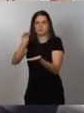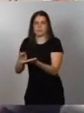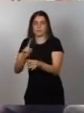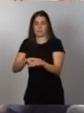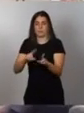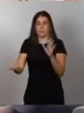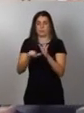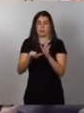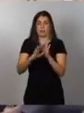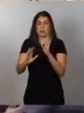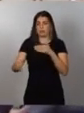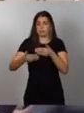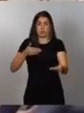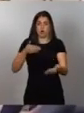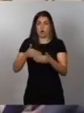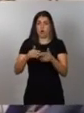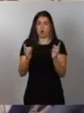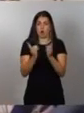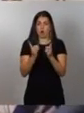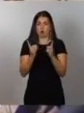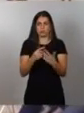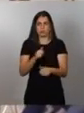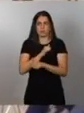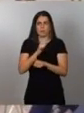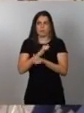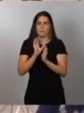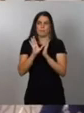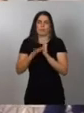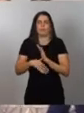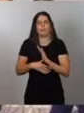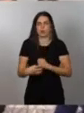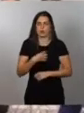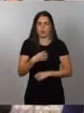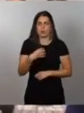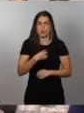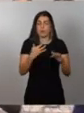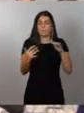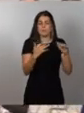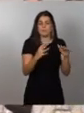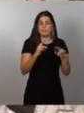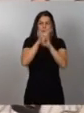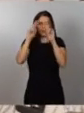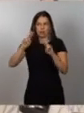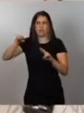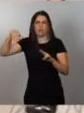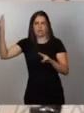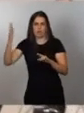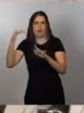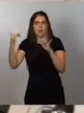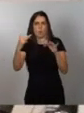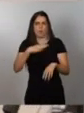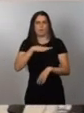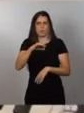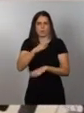esperemos más, por favor. Como decía, el partido se juega fuera de nuestras fronteras y no podemos olvidar que